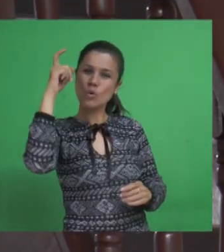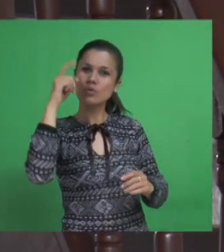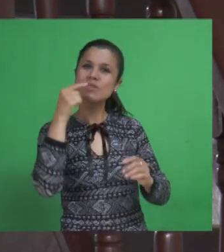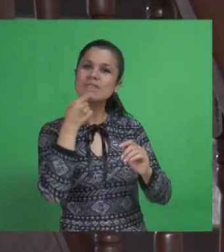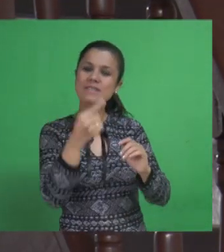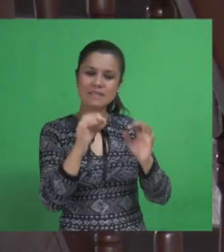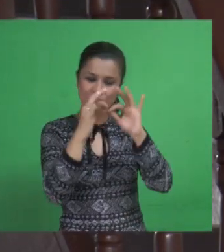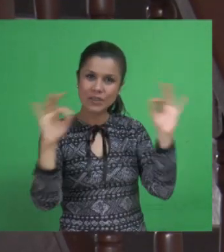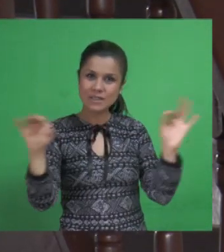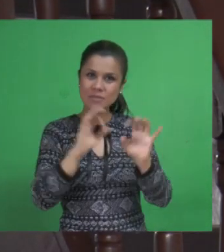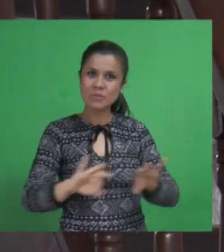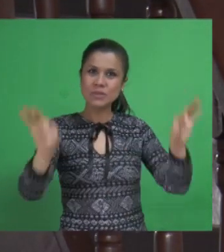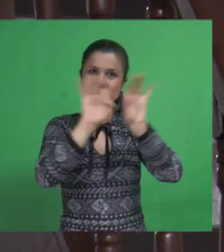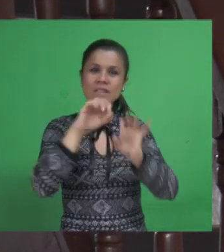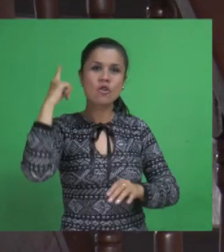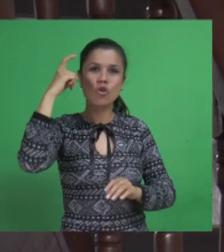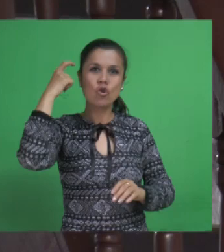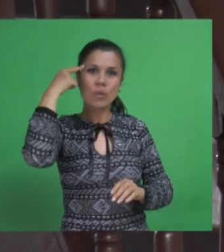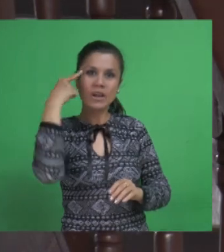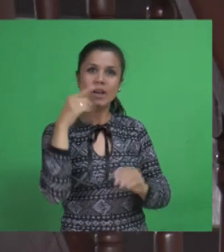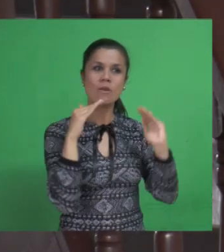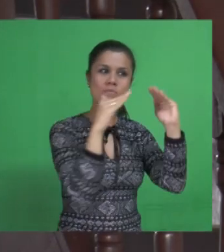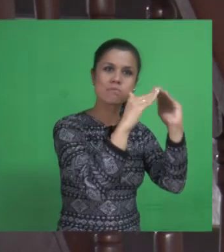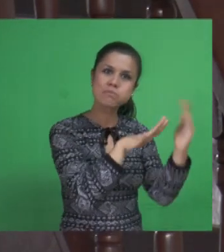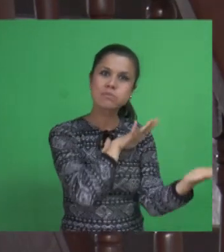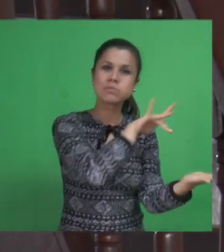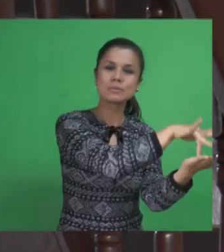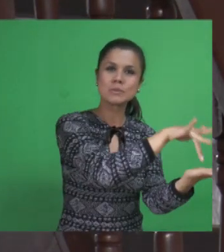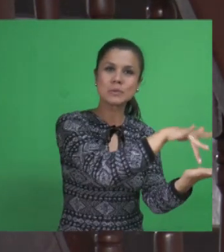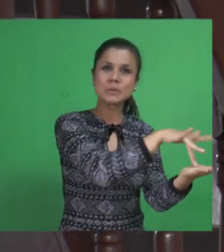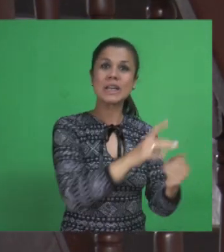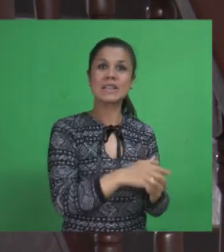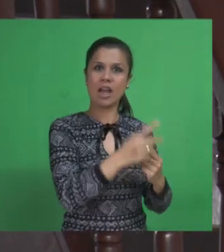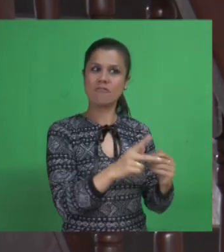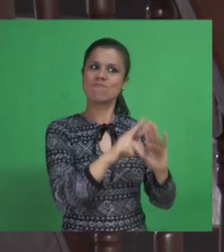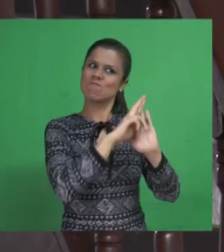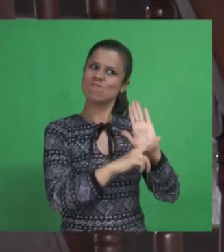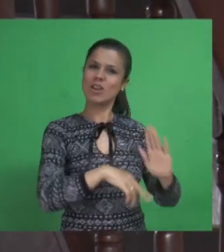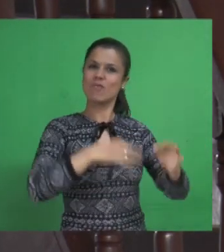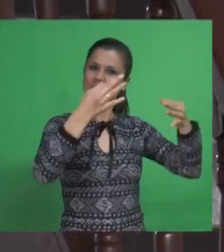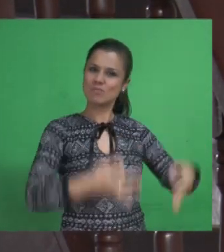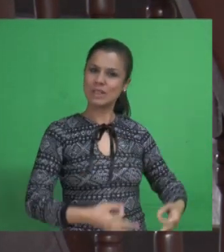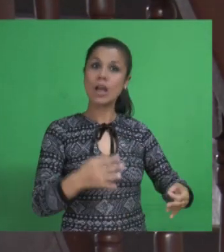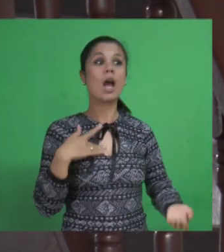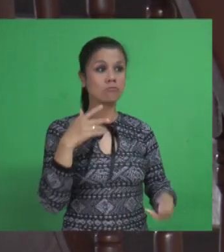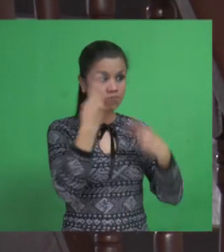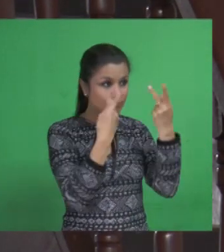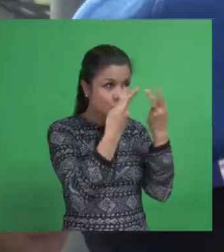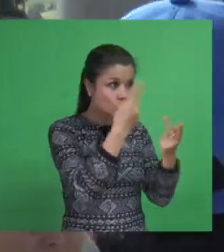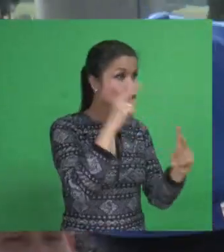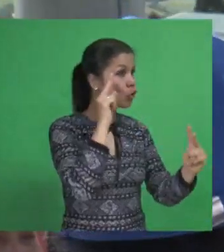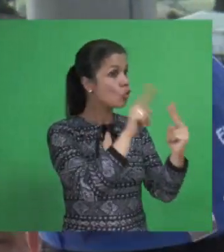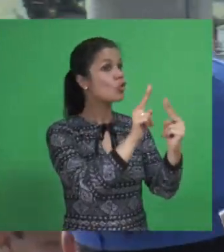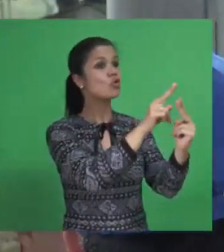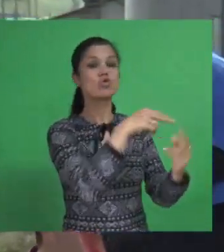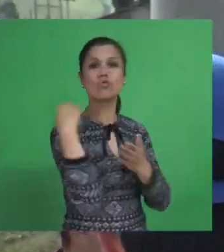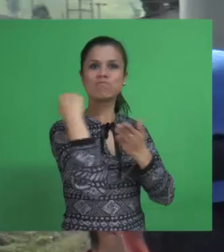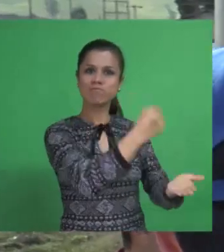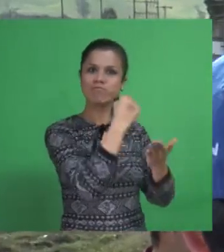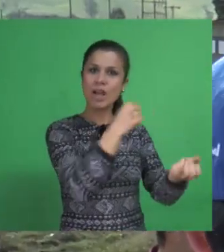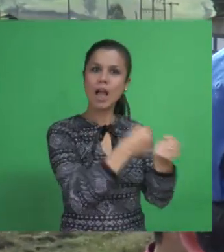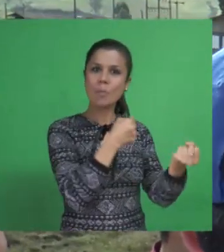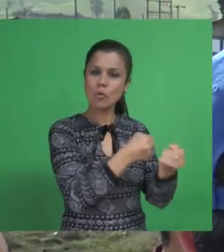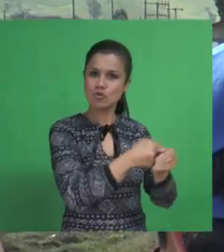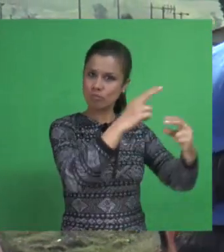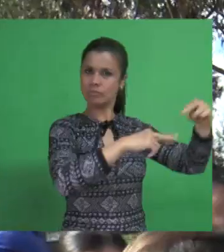donde recorrió varias de las obras que se han gestionado y han tenido inversión directa del departamento. El gobernador de